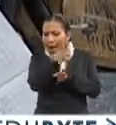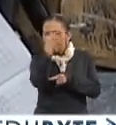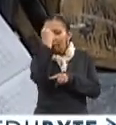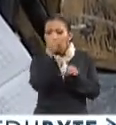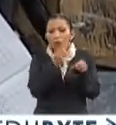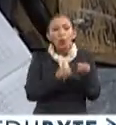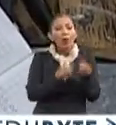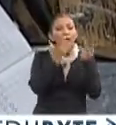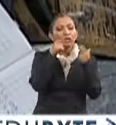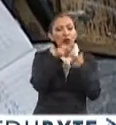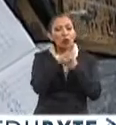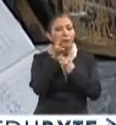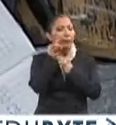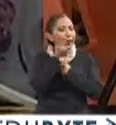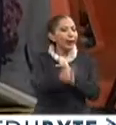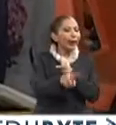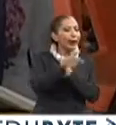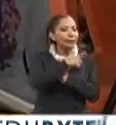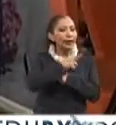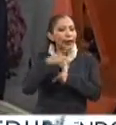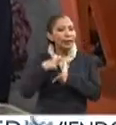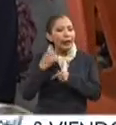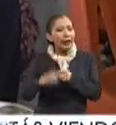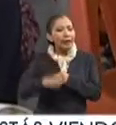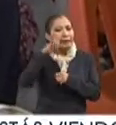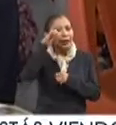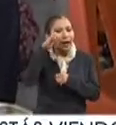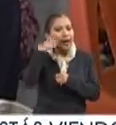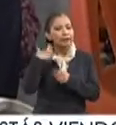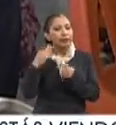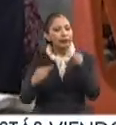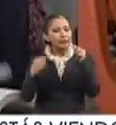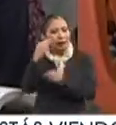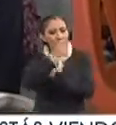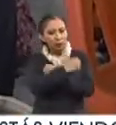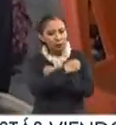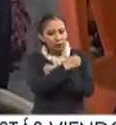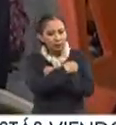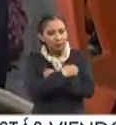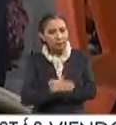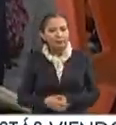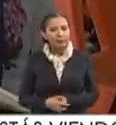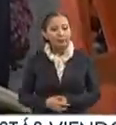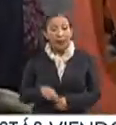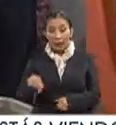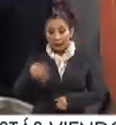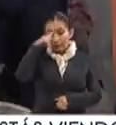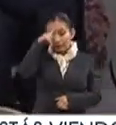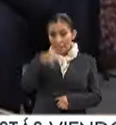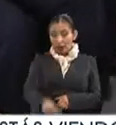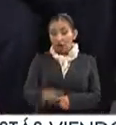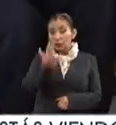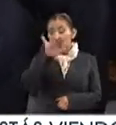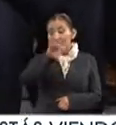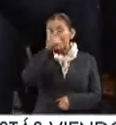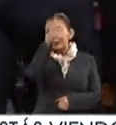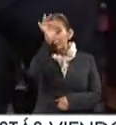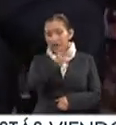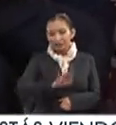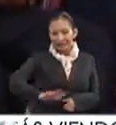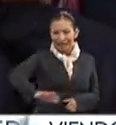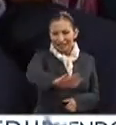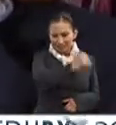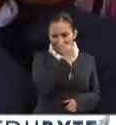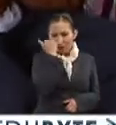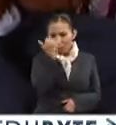aprendizajes que se espera deben tener a determinada edad y nivel educativo. En México, casi 57%